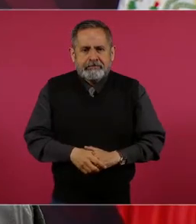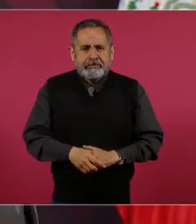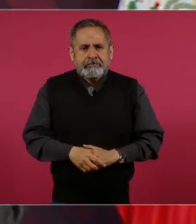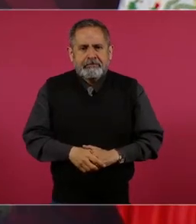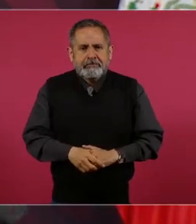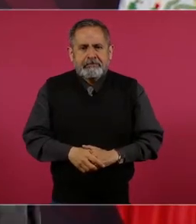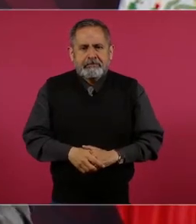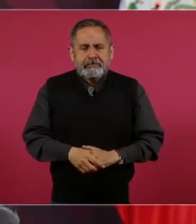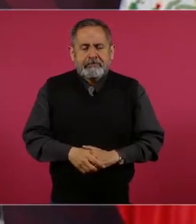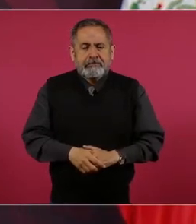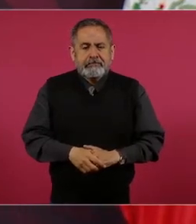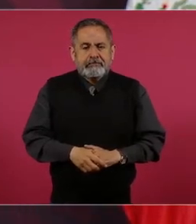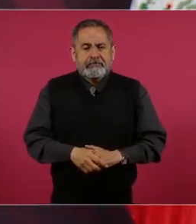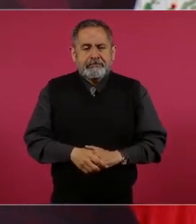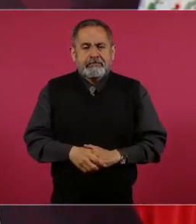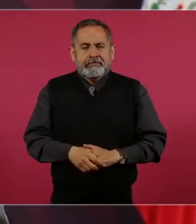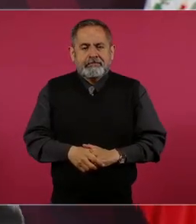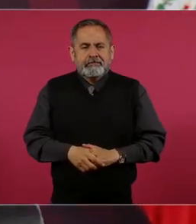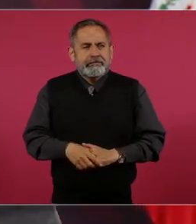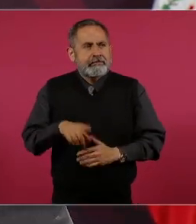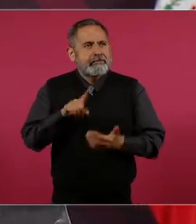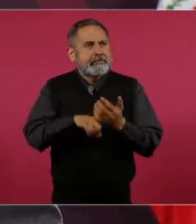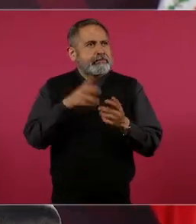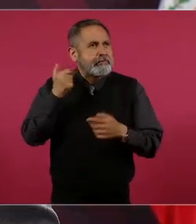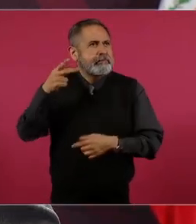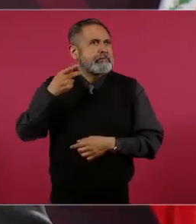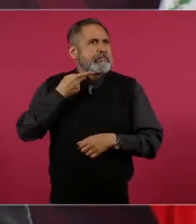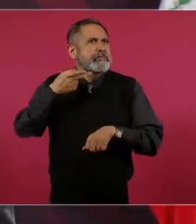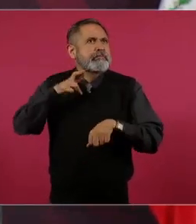el procurador,